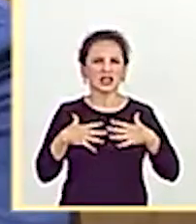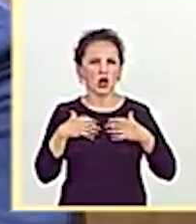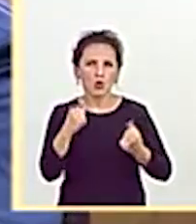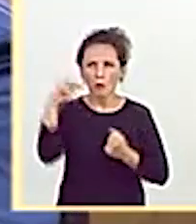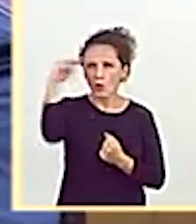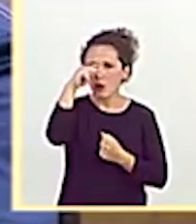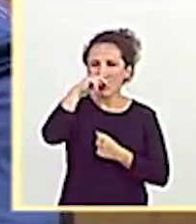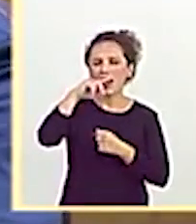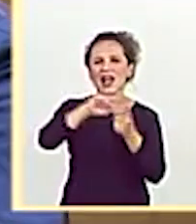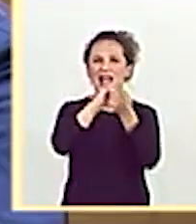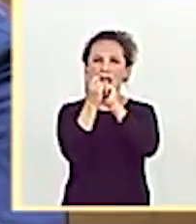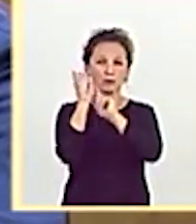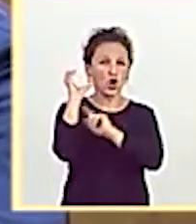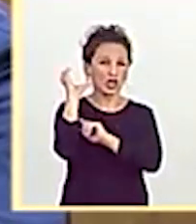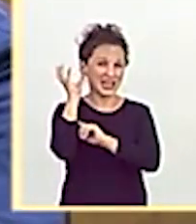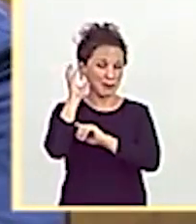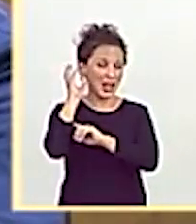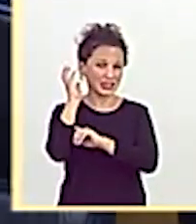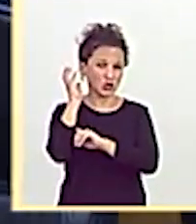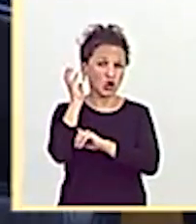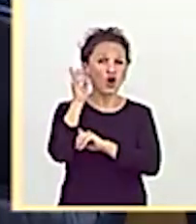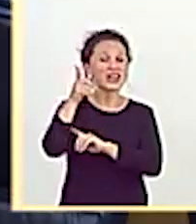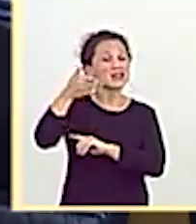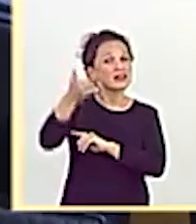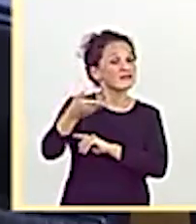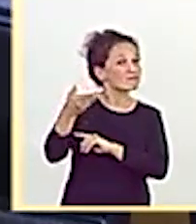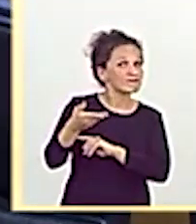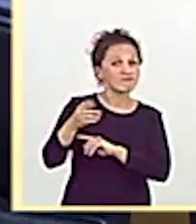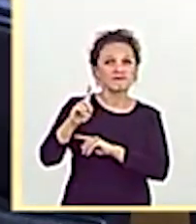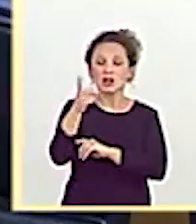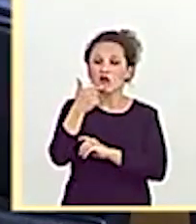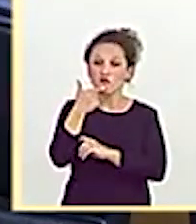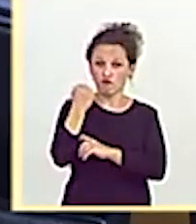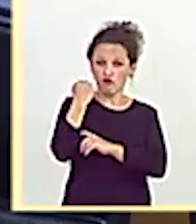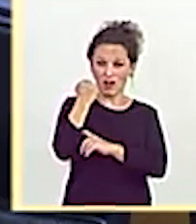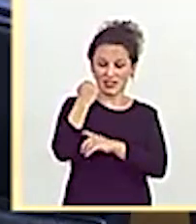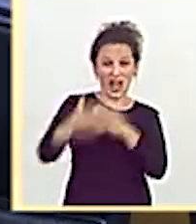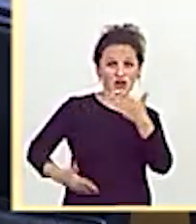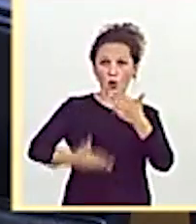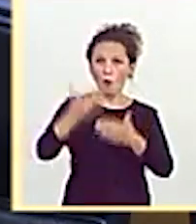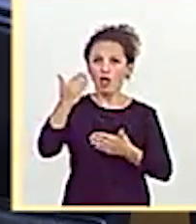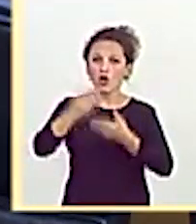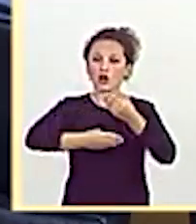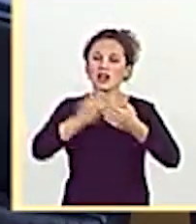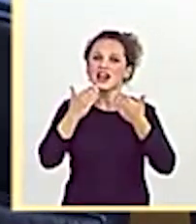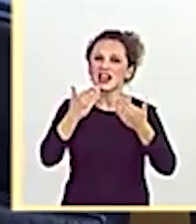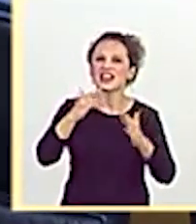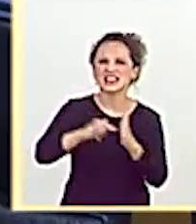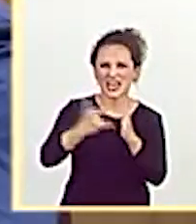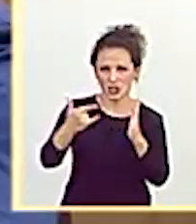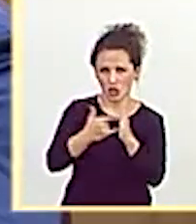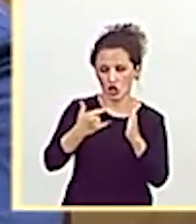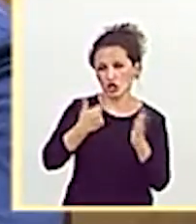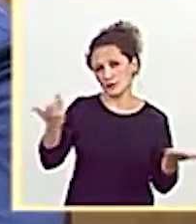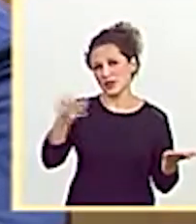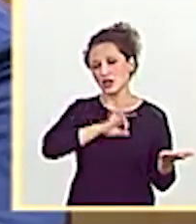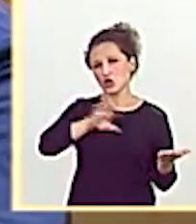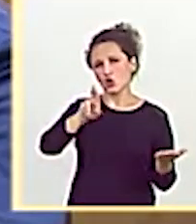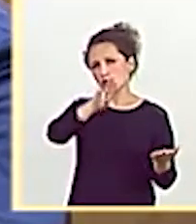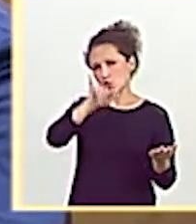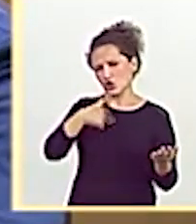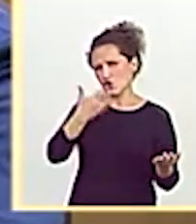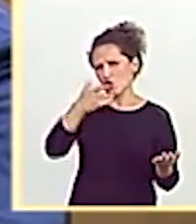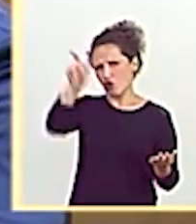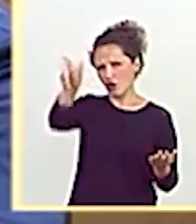y que, desde luego, utilice la digitalización como principal fuerza innovadora. Señor Ruz, yo ya le conozco a usted. Usted, fíjese,